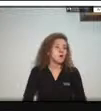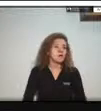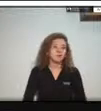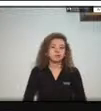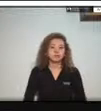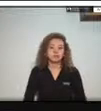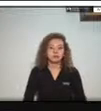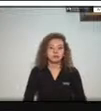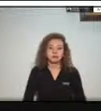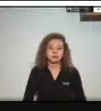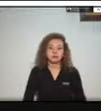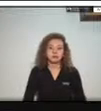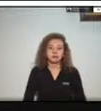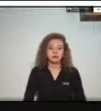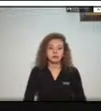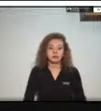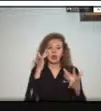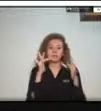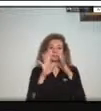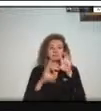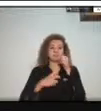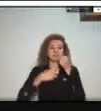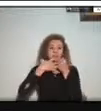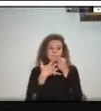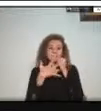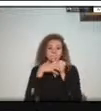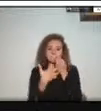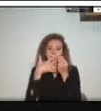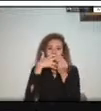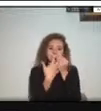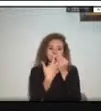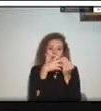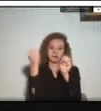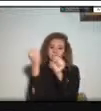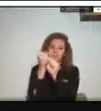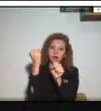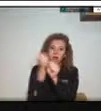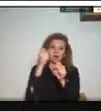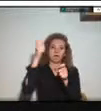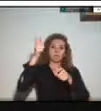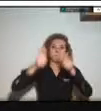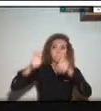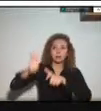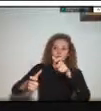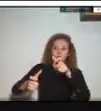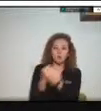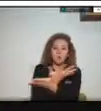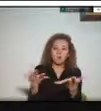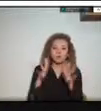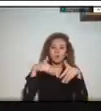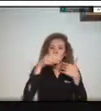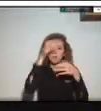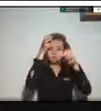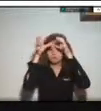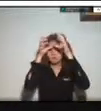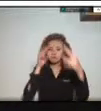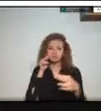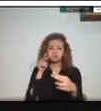maquinaria trabajo personas y pues obviamente el conocimiento de todos ellos